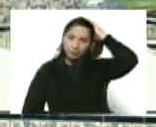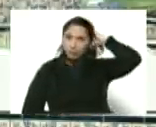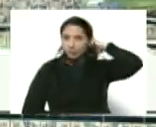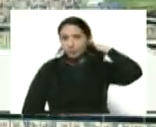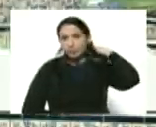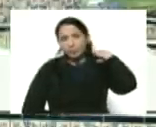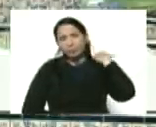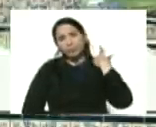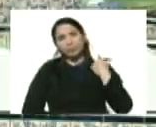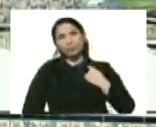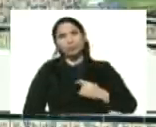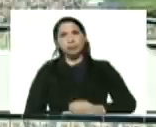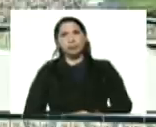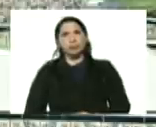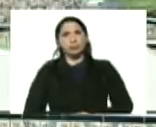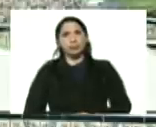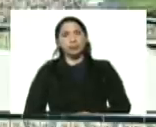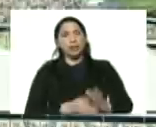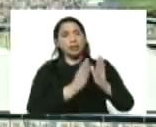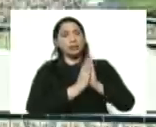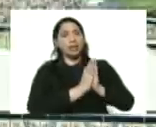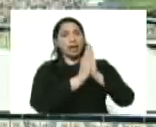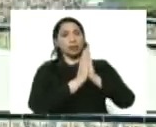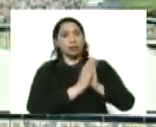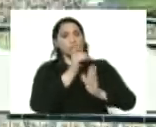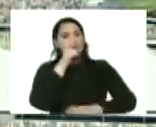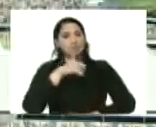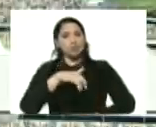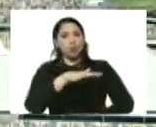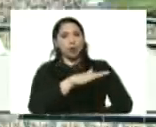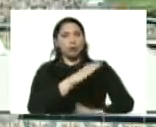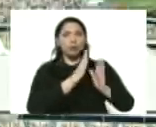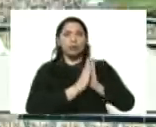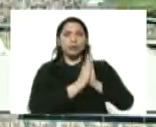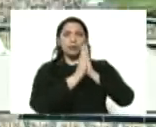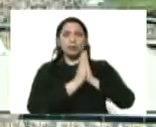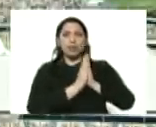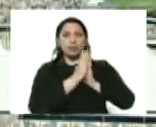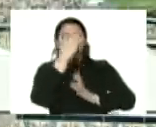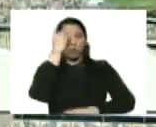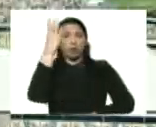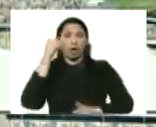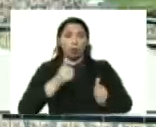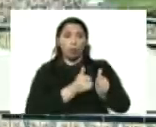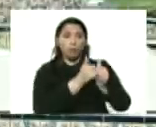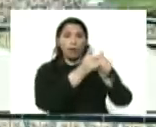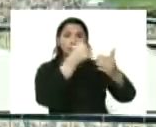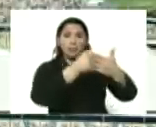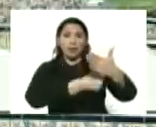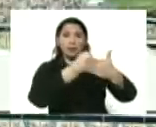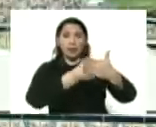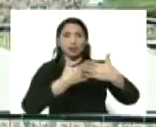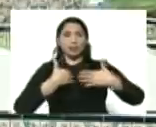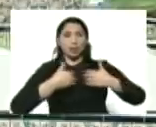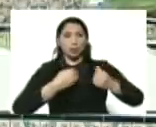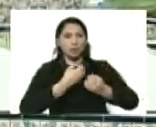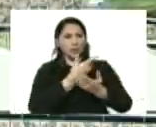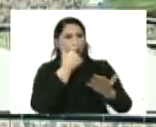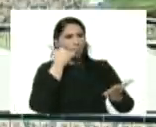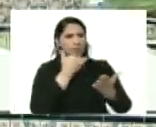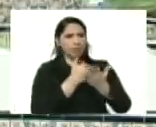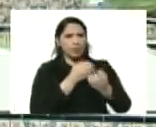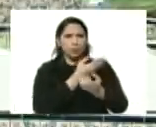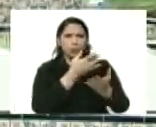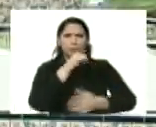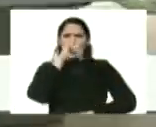pueblo el siervo de Dios José Gregorio nos acompaña en esta batalla por la salud fíjense ustedes que belleza